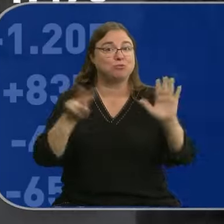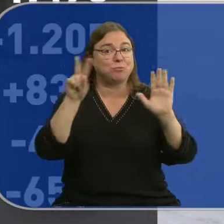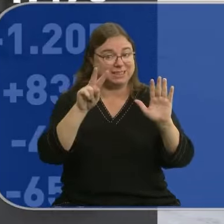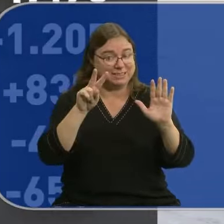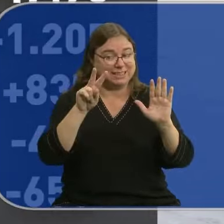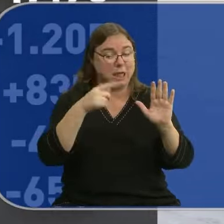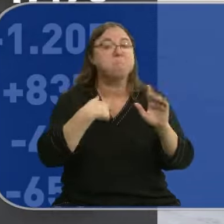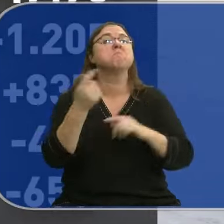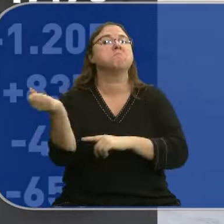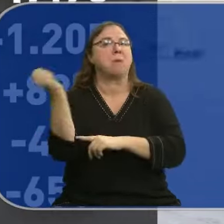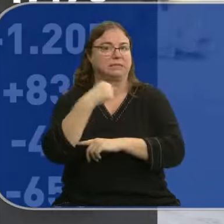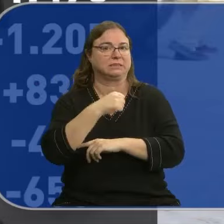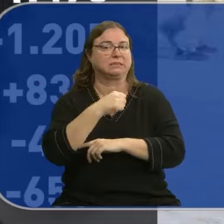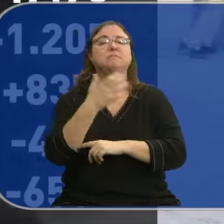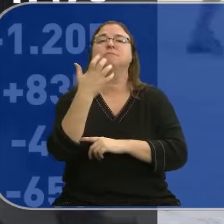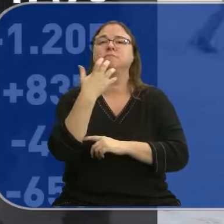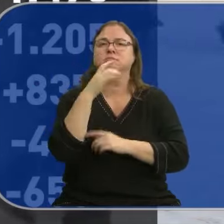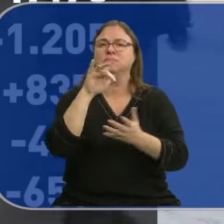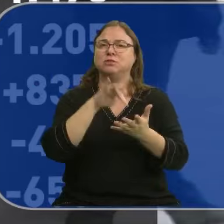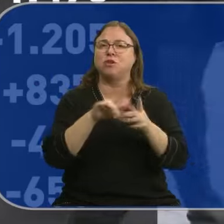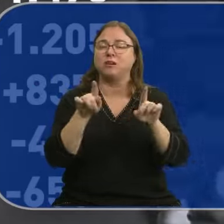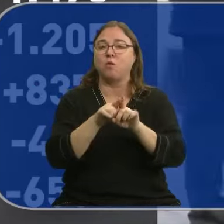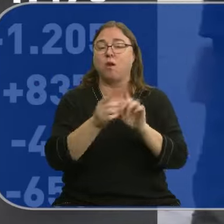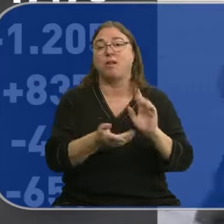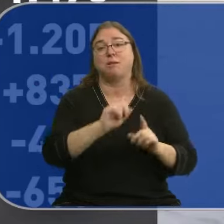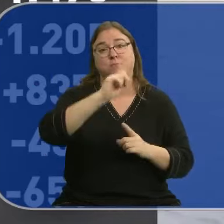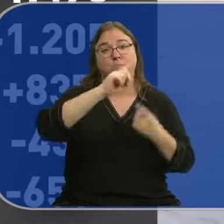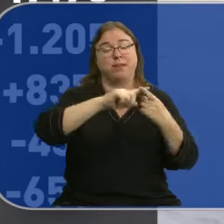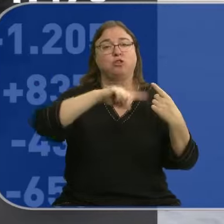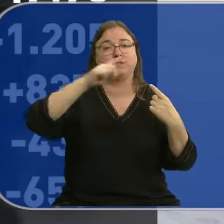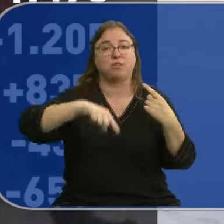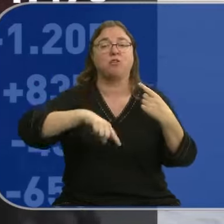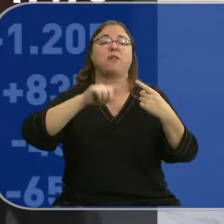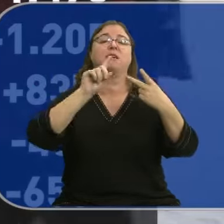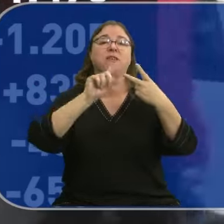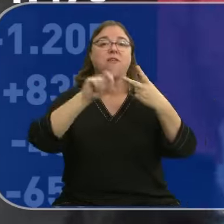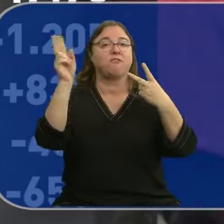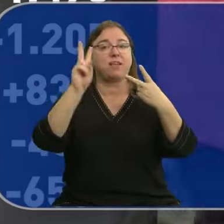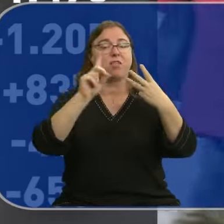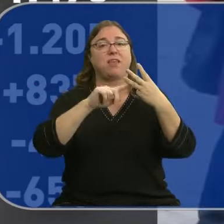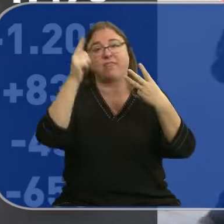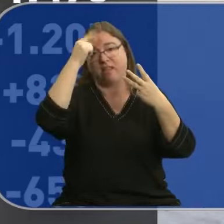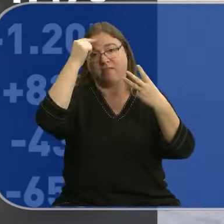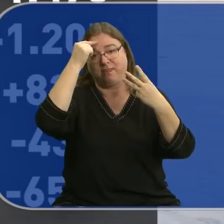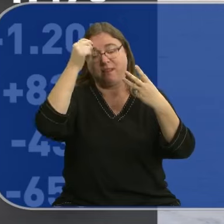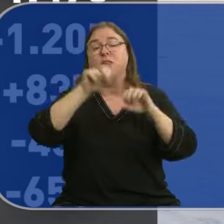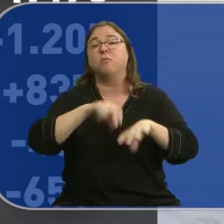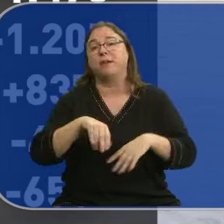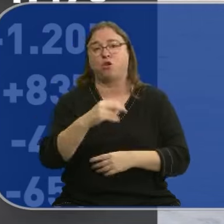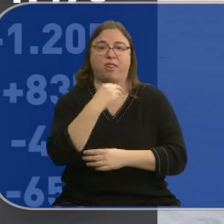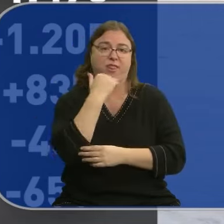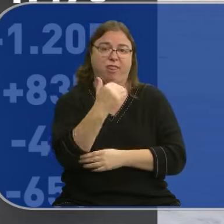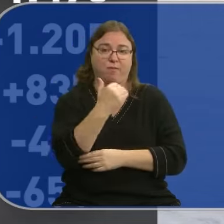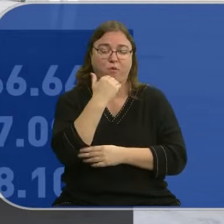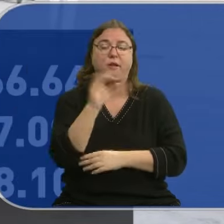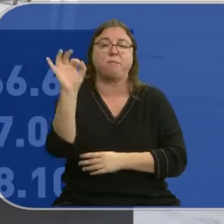Segovia lidera a las altas por delante de Valladolid y Ávila, mientras que la nota negativa la ponen Zamora